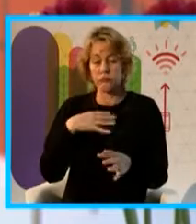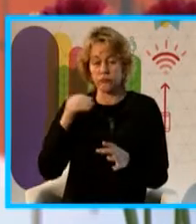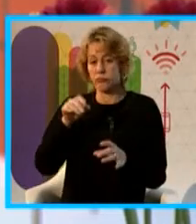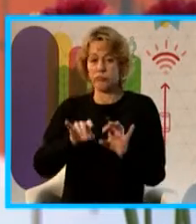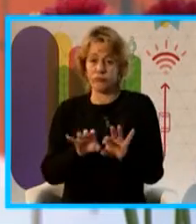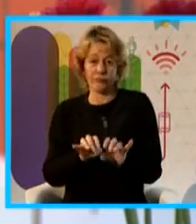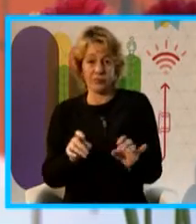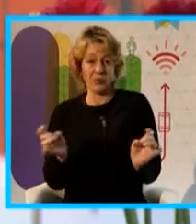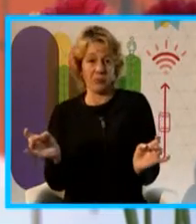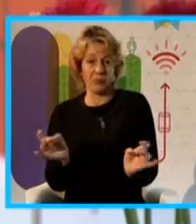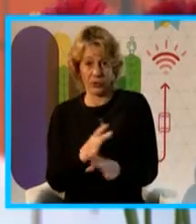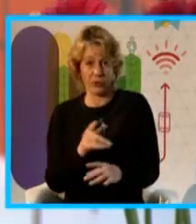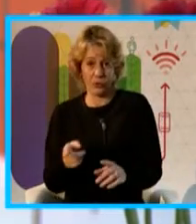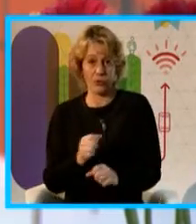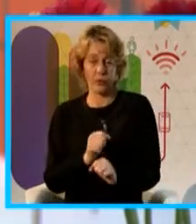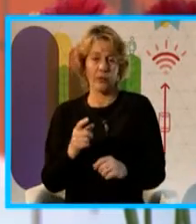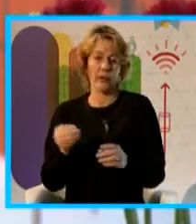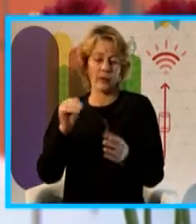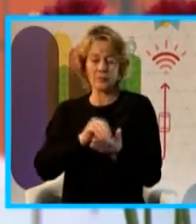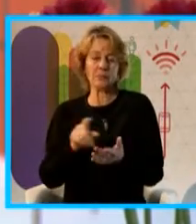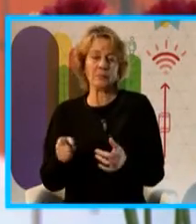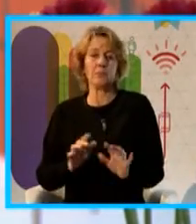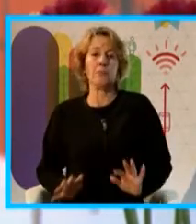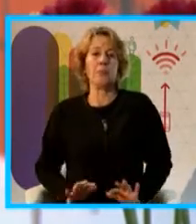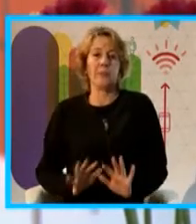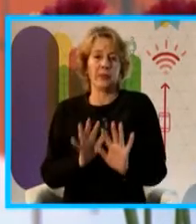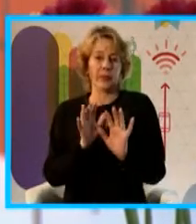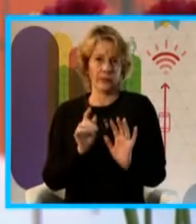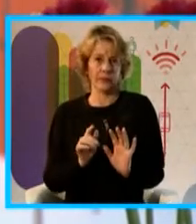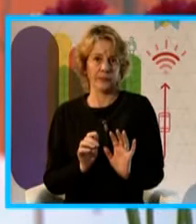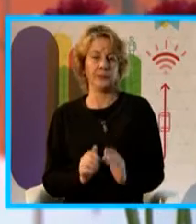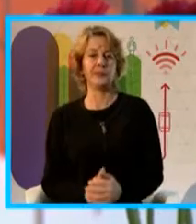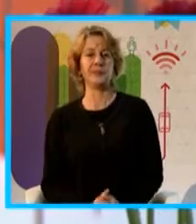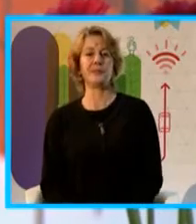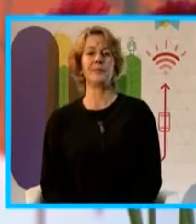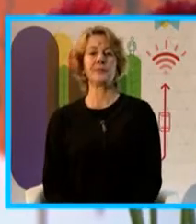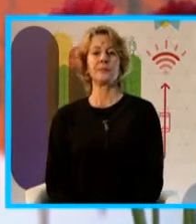permiten una serie de aplicaciones. Digo mucho este, así que me tengo que controlar.